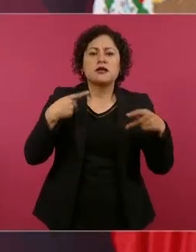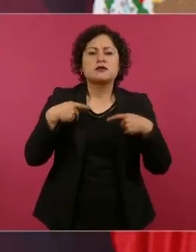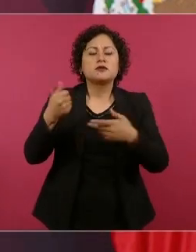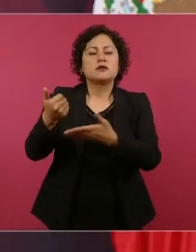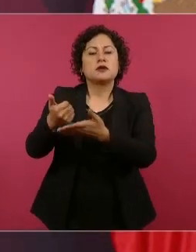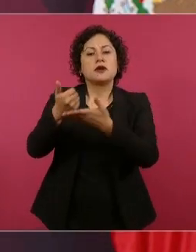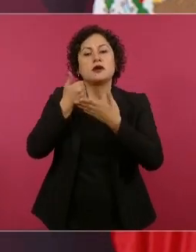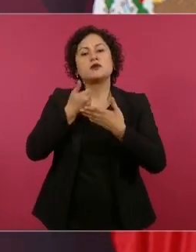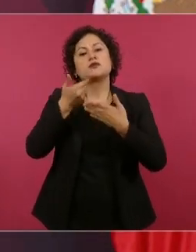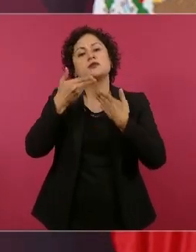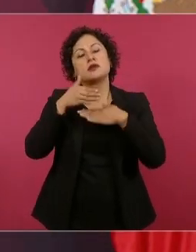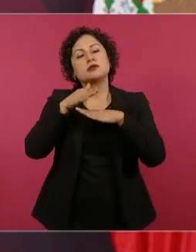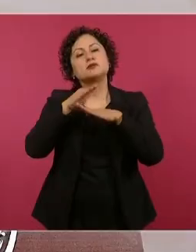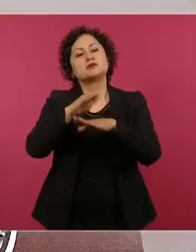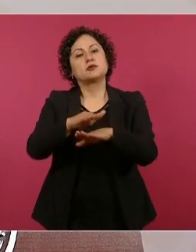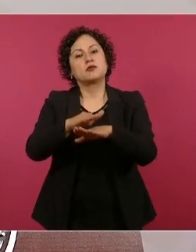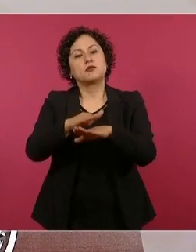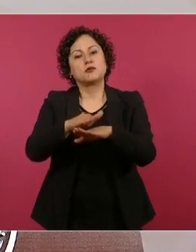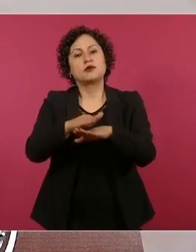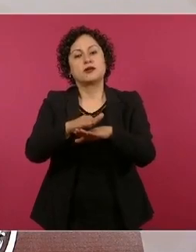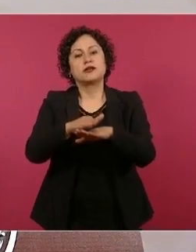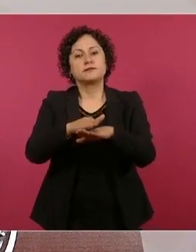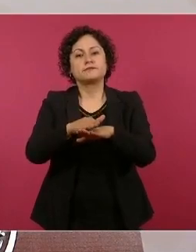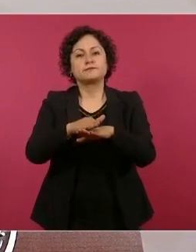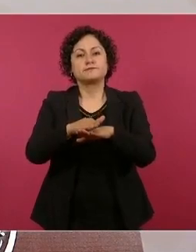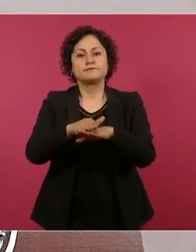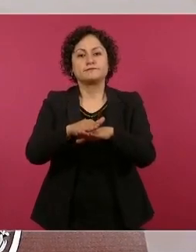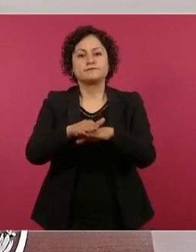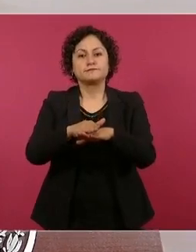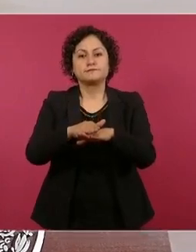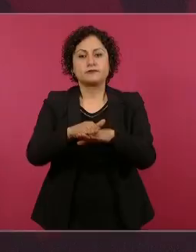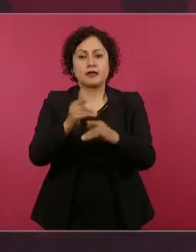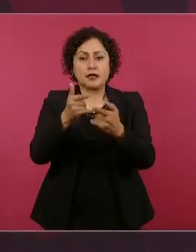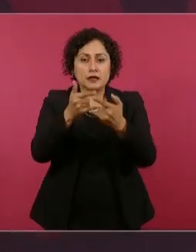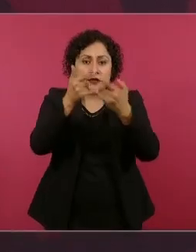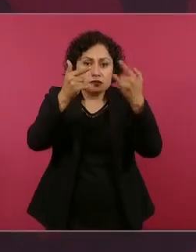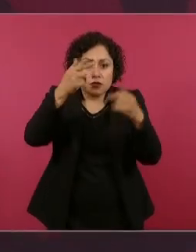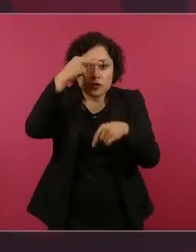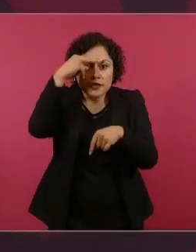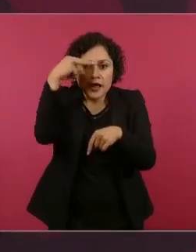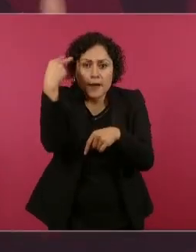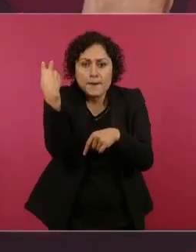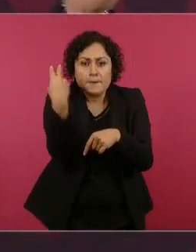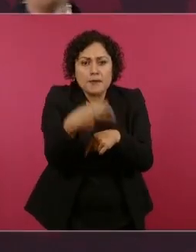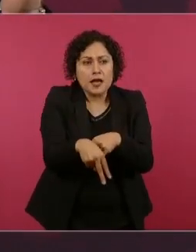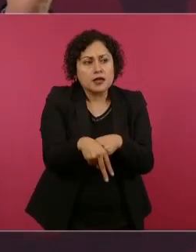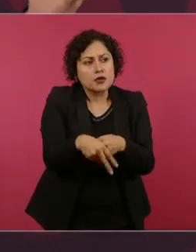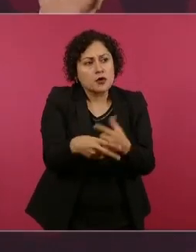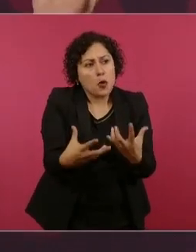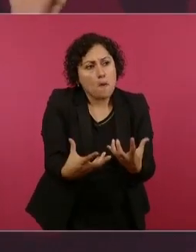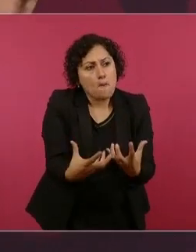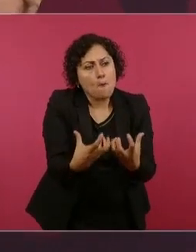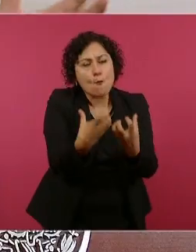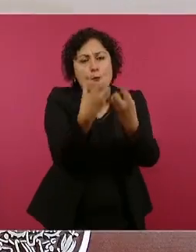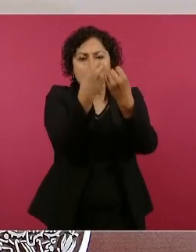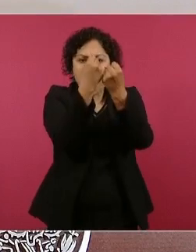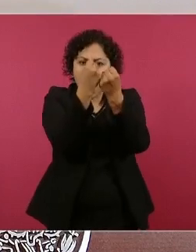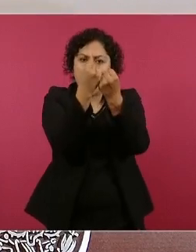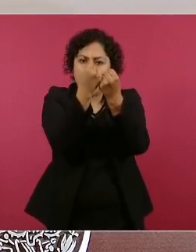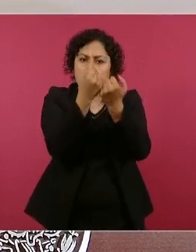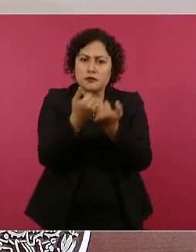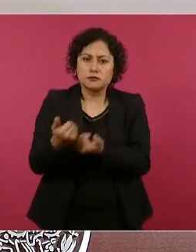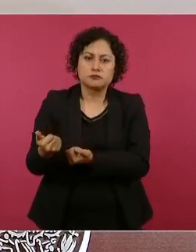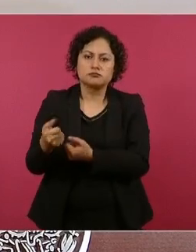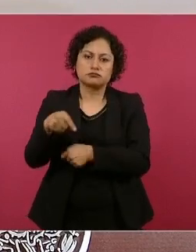de recuperación de la memoria histórica, que es un grupo de